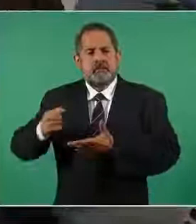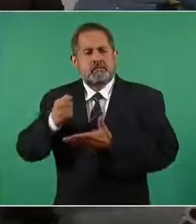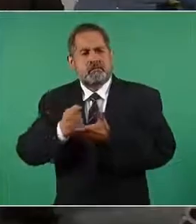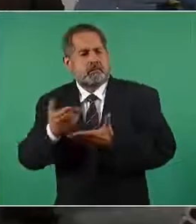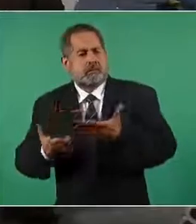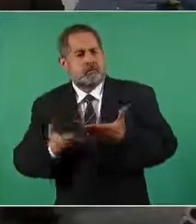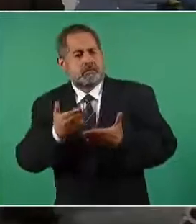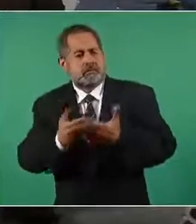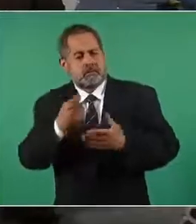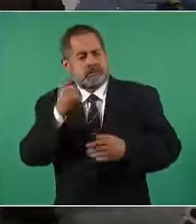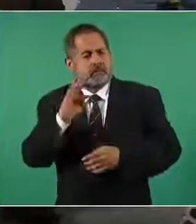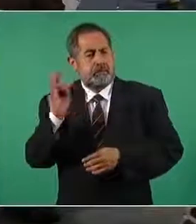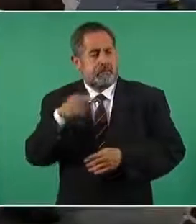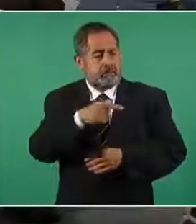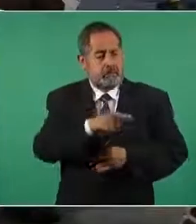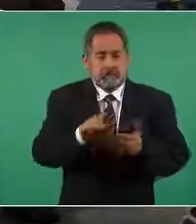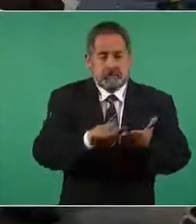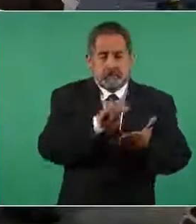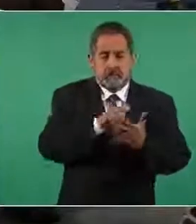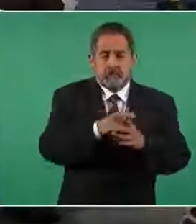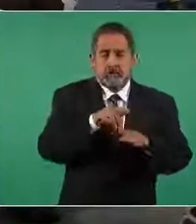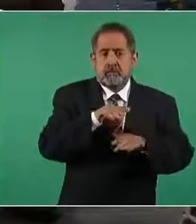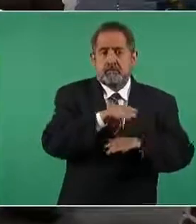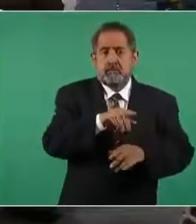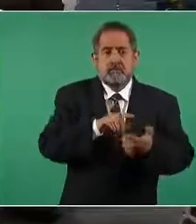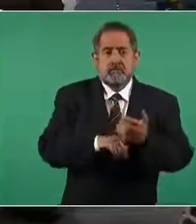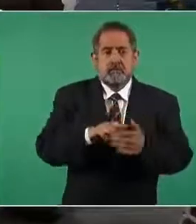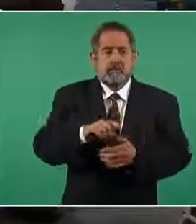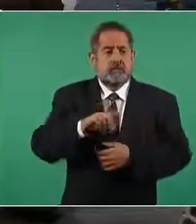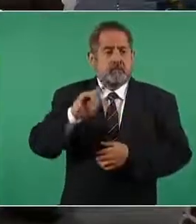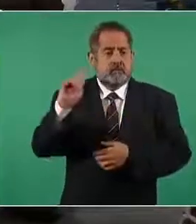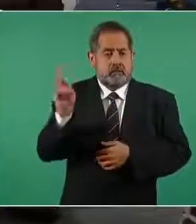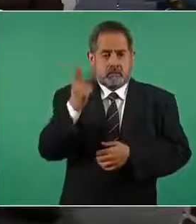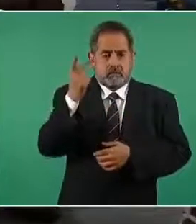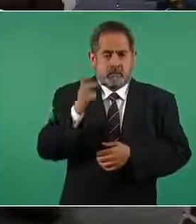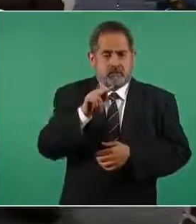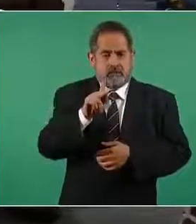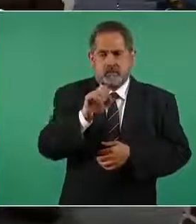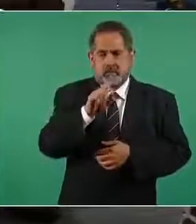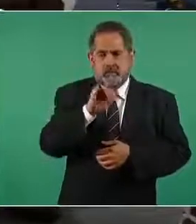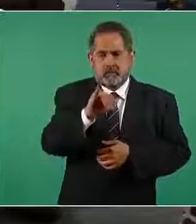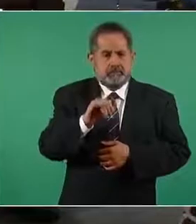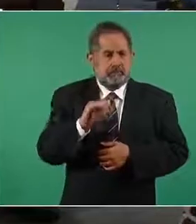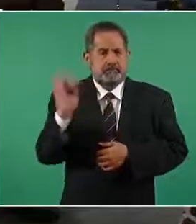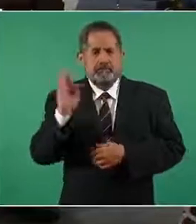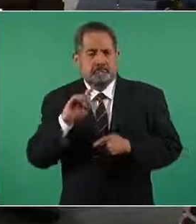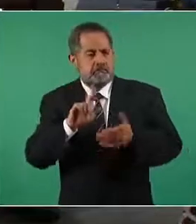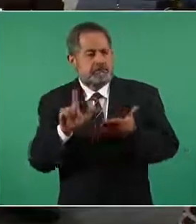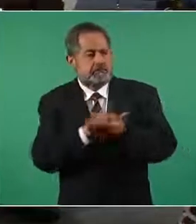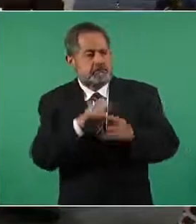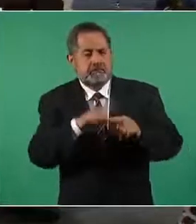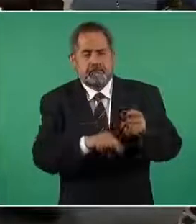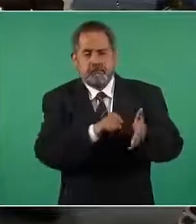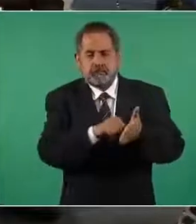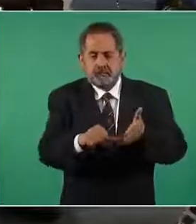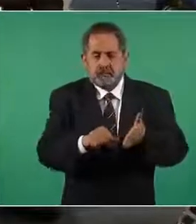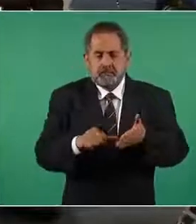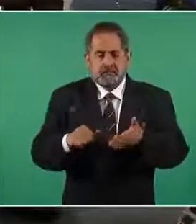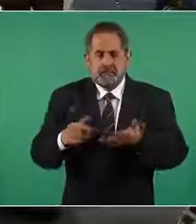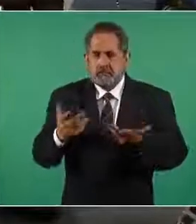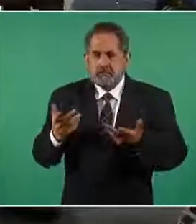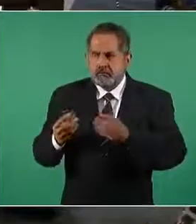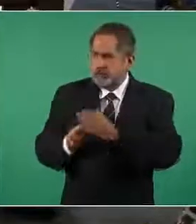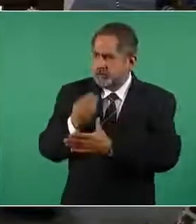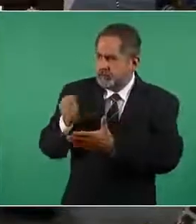deroga que derogaría la ley orgánica del instituto politécnico nacional que data de hace 40 años esta ley orgánica